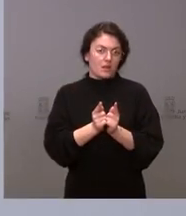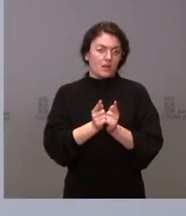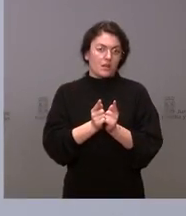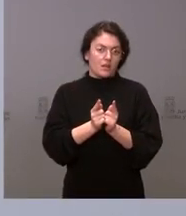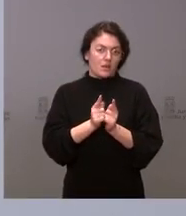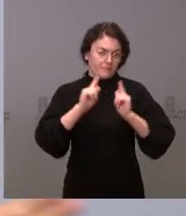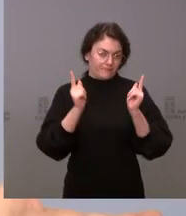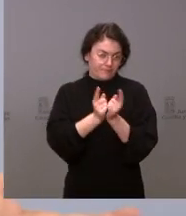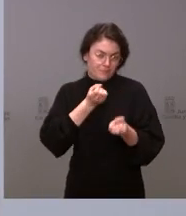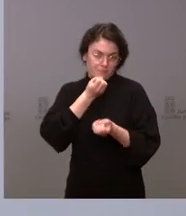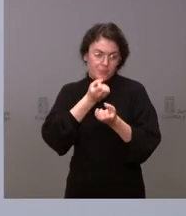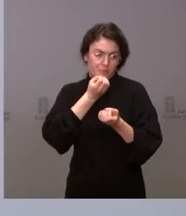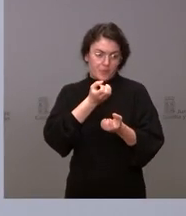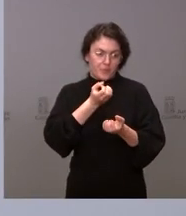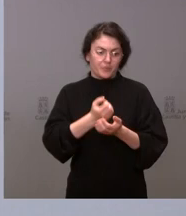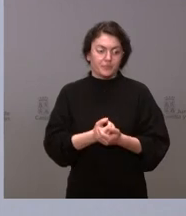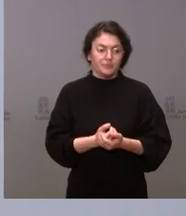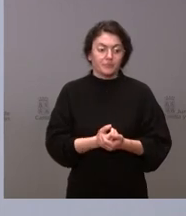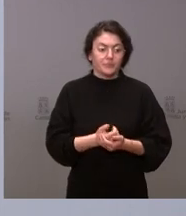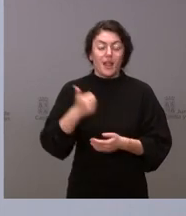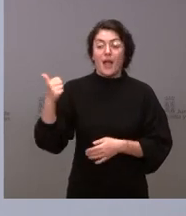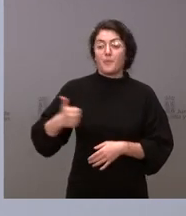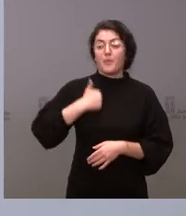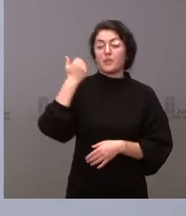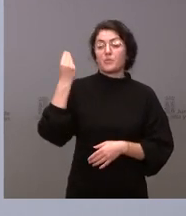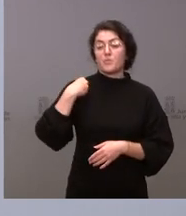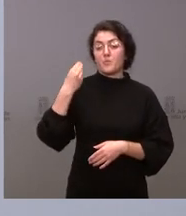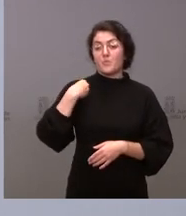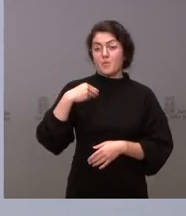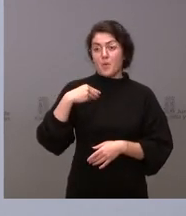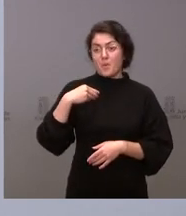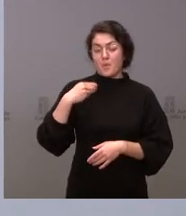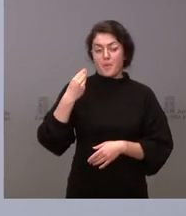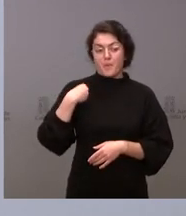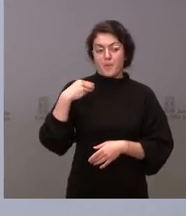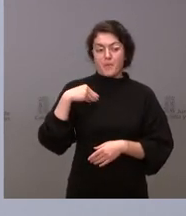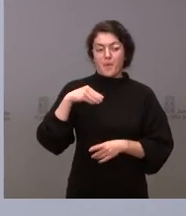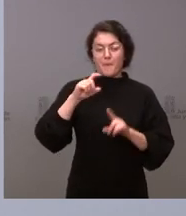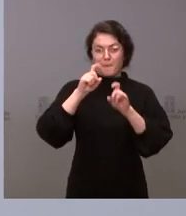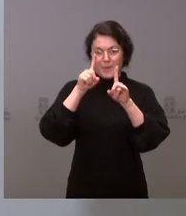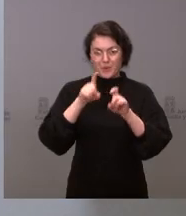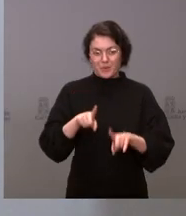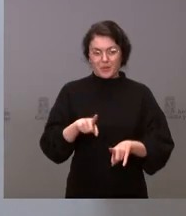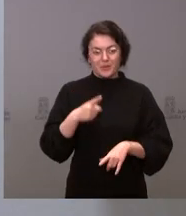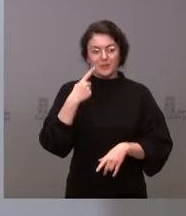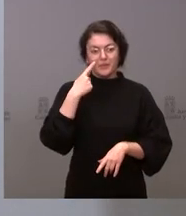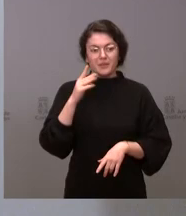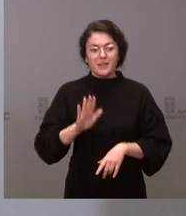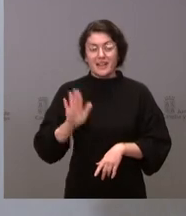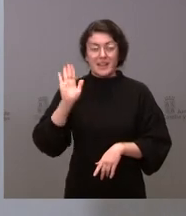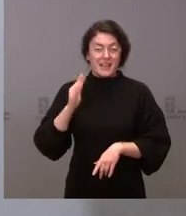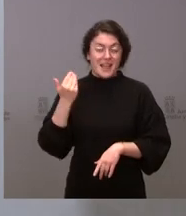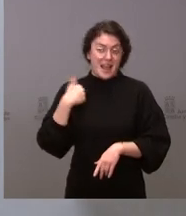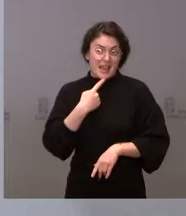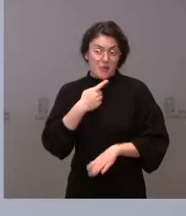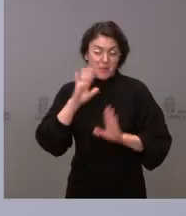información pensaba que lo iba a decir aprovechando esta pregunta el consejero de Economía me a un alto ya cortado lo iba a decir ya pero cortado ya